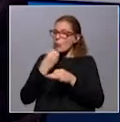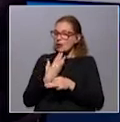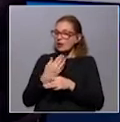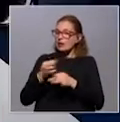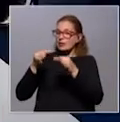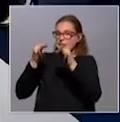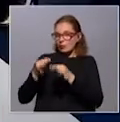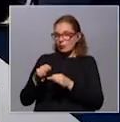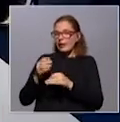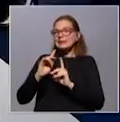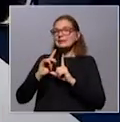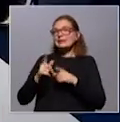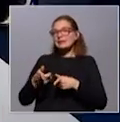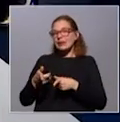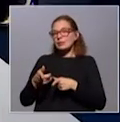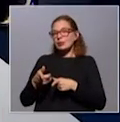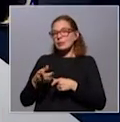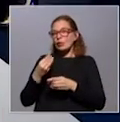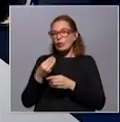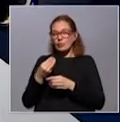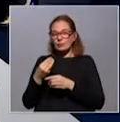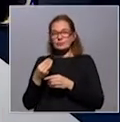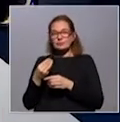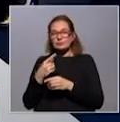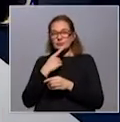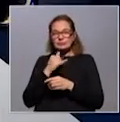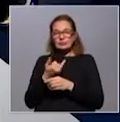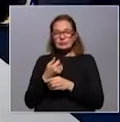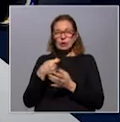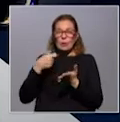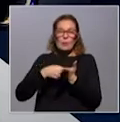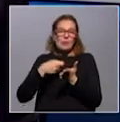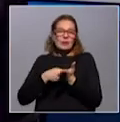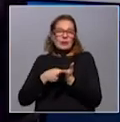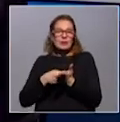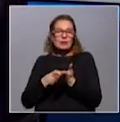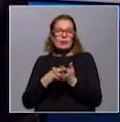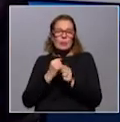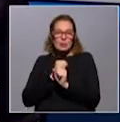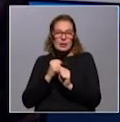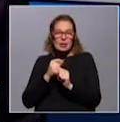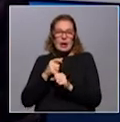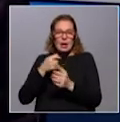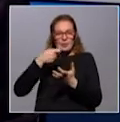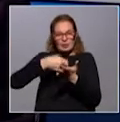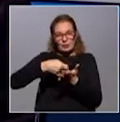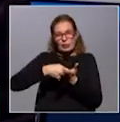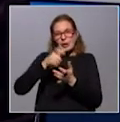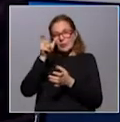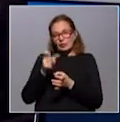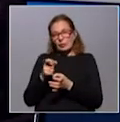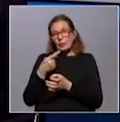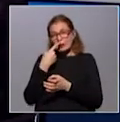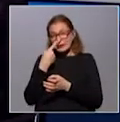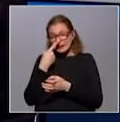seguridad y también los mecanismos que tienen que ver con precios adecuados, que sean accesibles a la población. Y nuestro